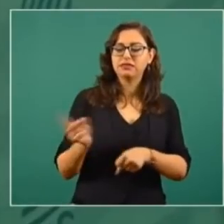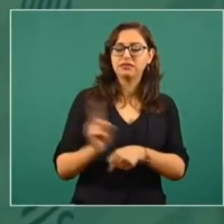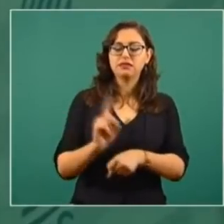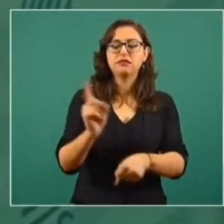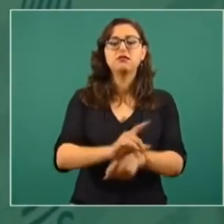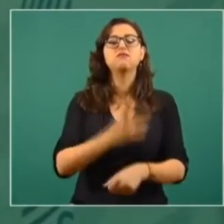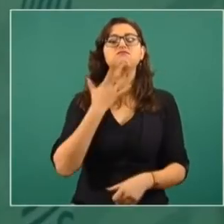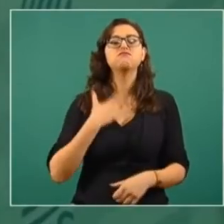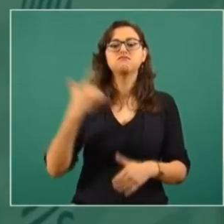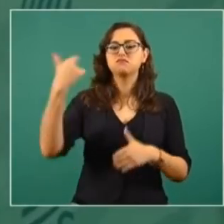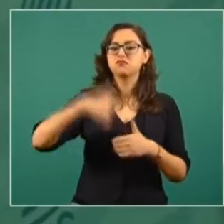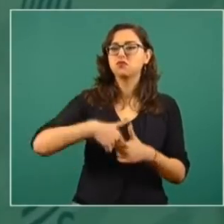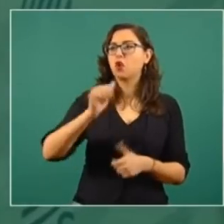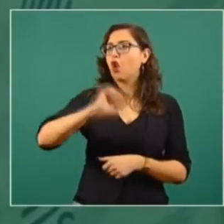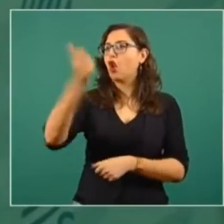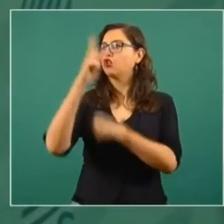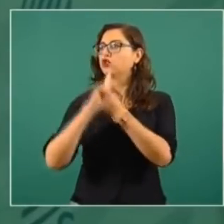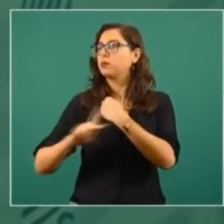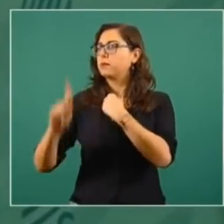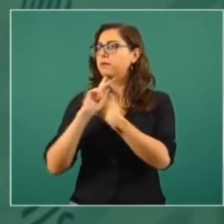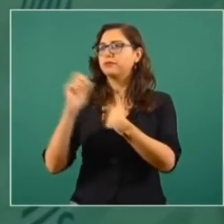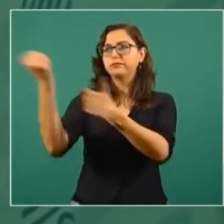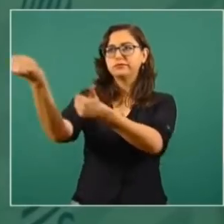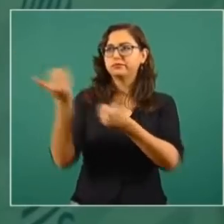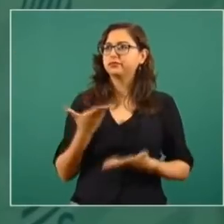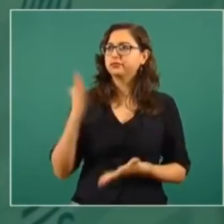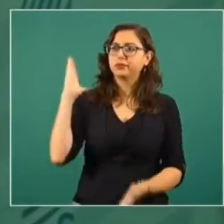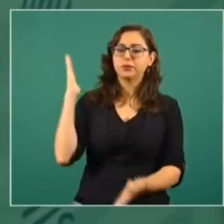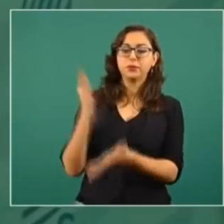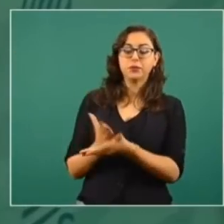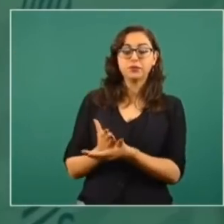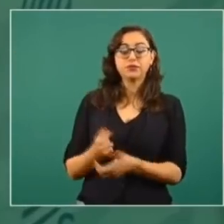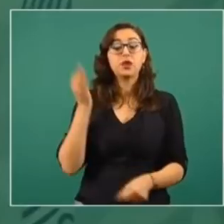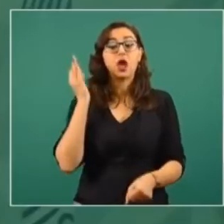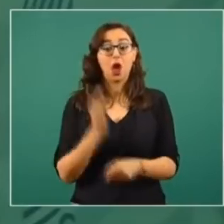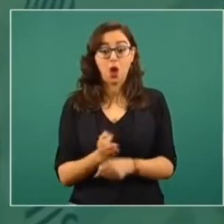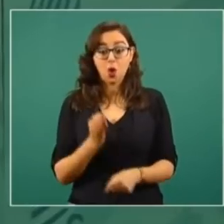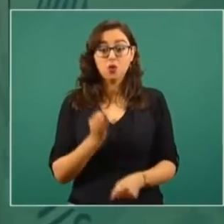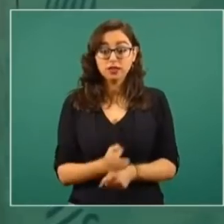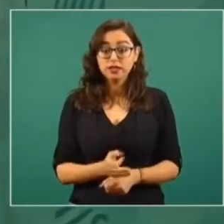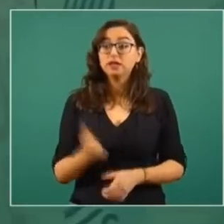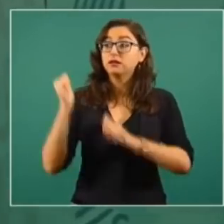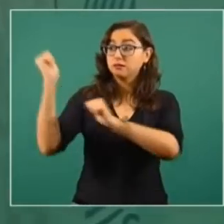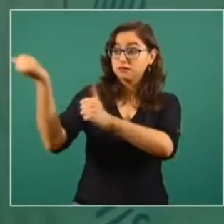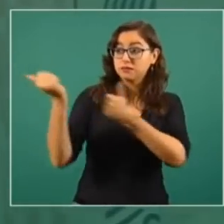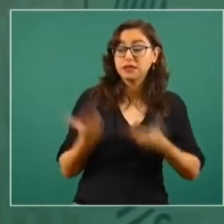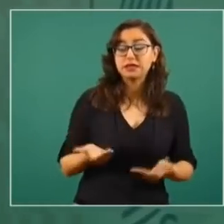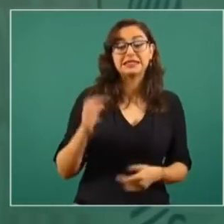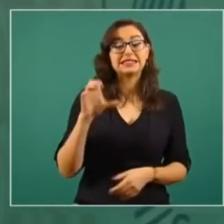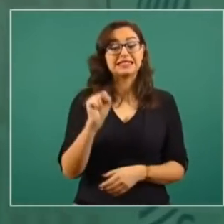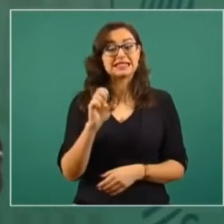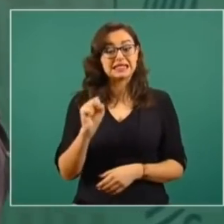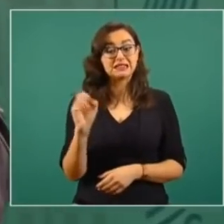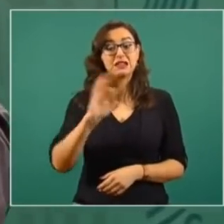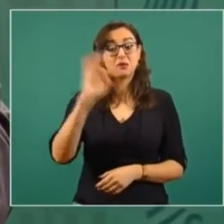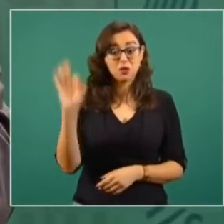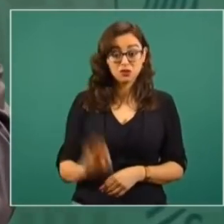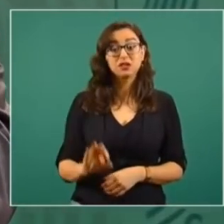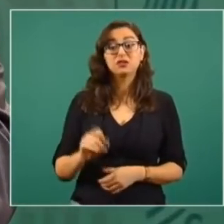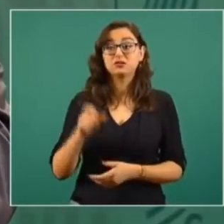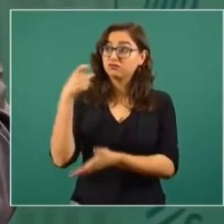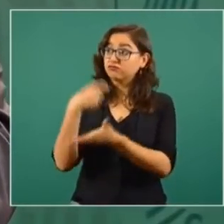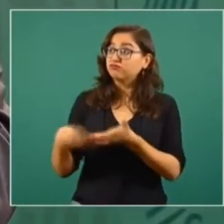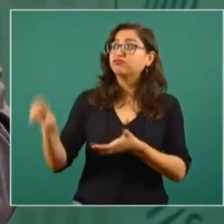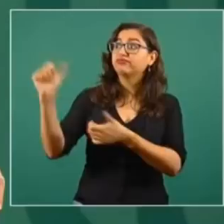importar gasolinas. Ahora estamos importando el 60% de lo que consumimos.